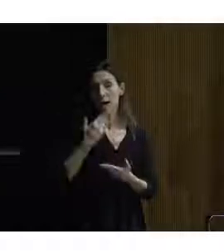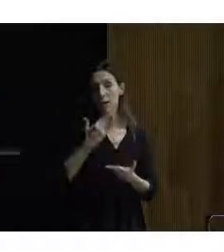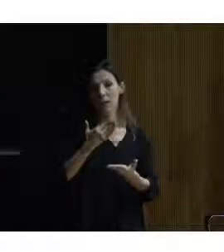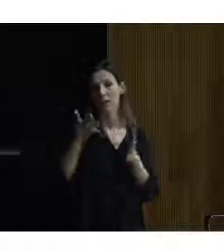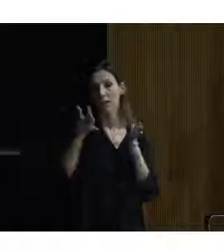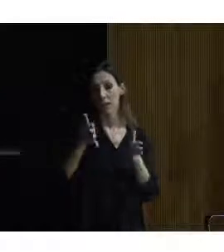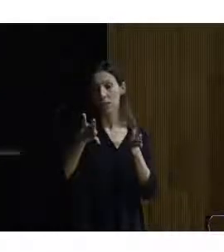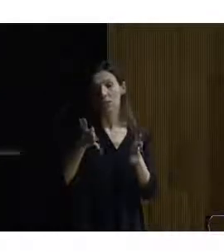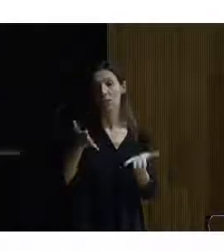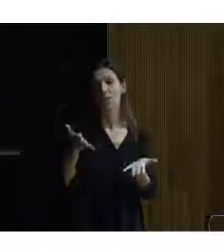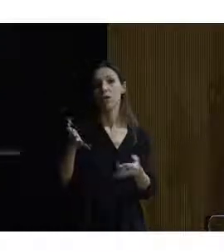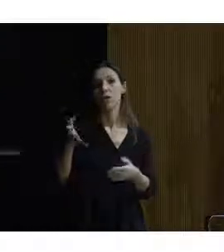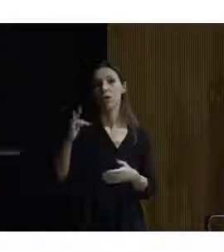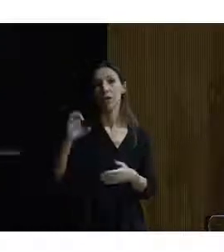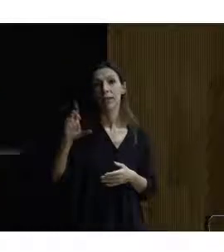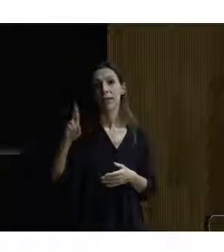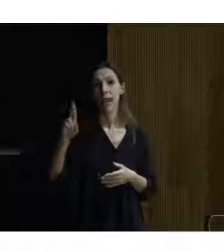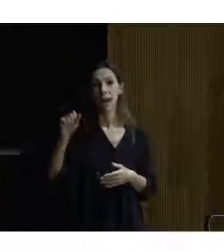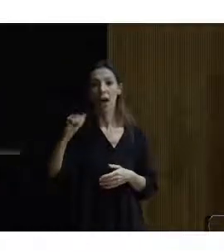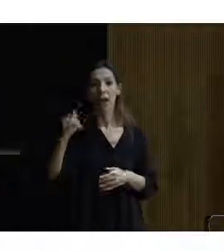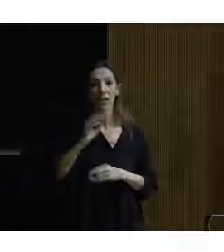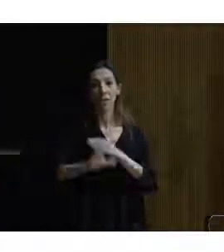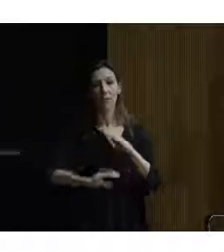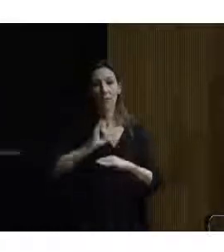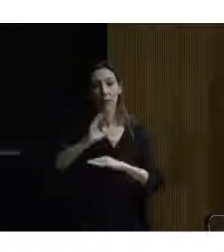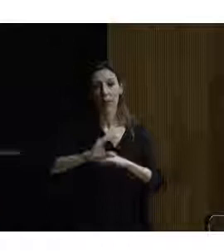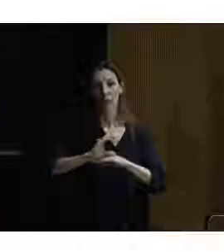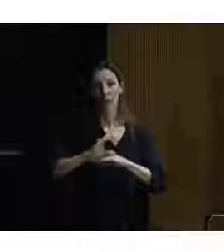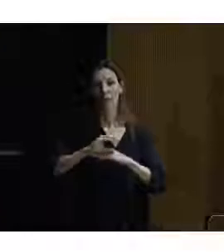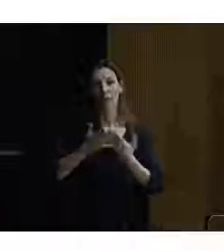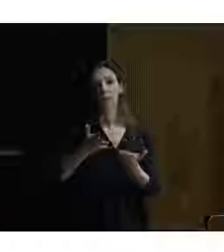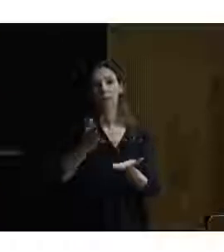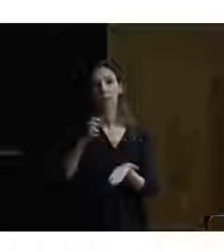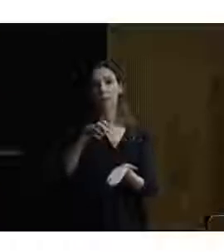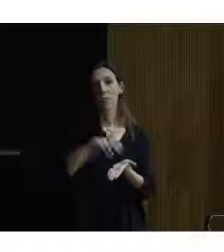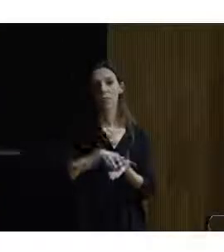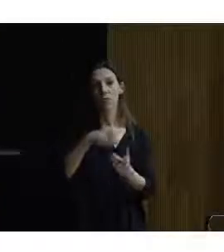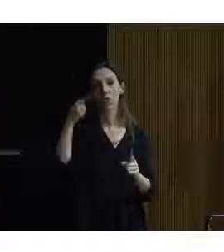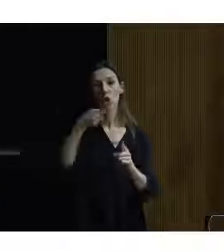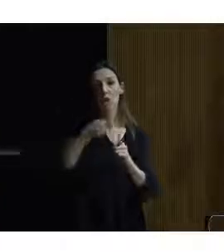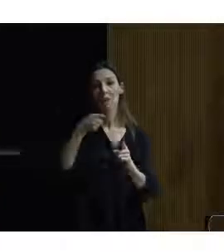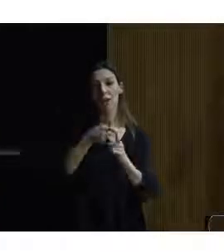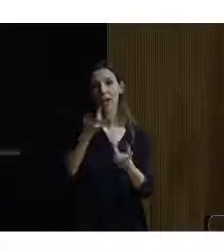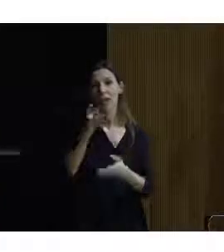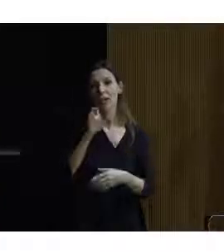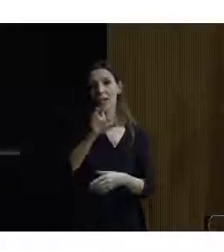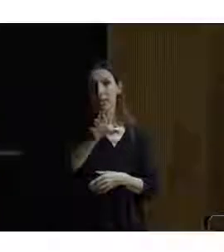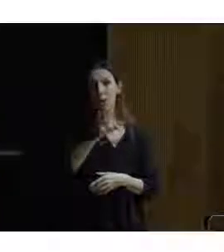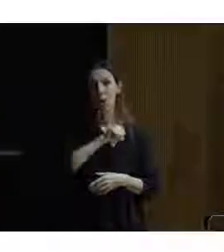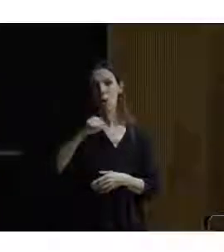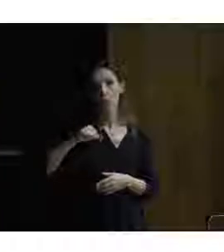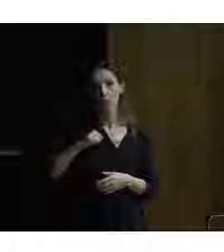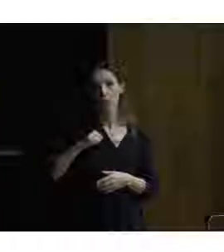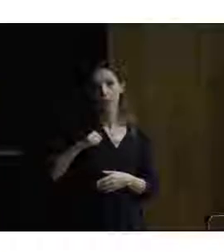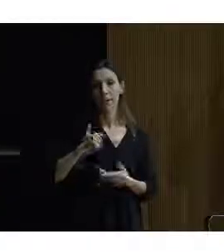del CEAPAT. Como todos saben, el CEAPAT es el Centro de Referencia Estatal de Autonomía Personal